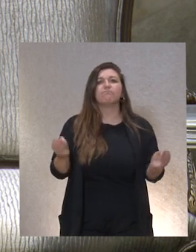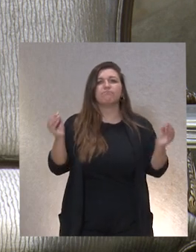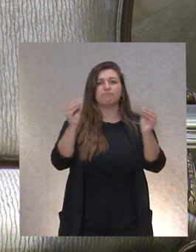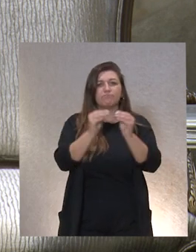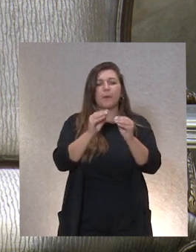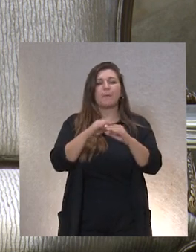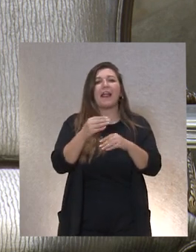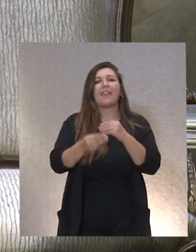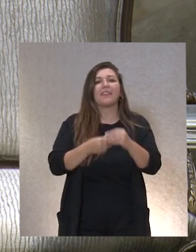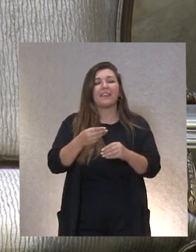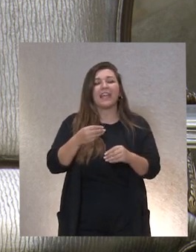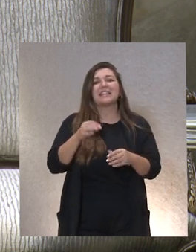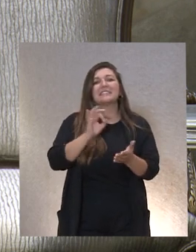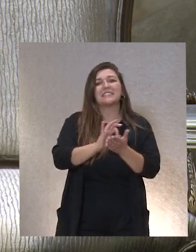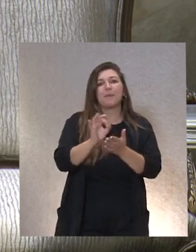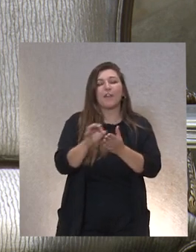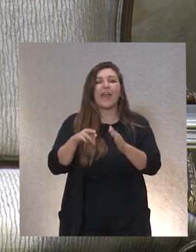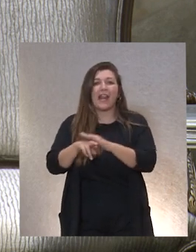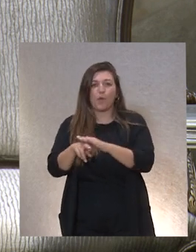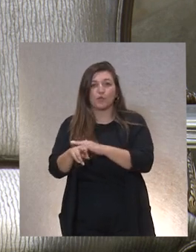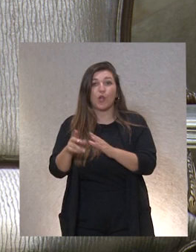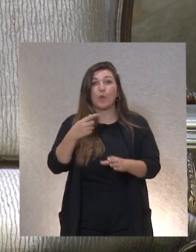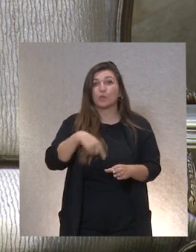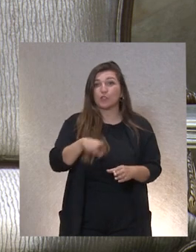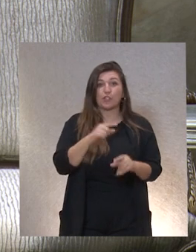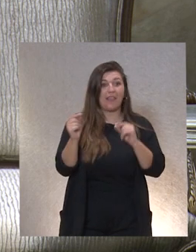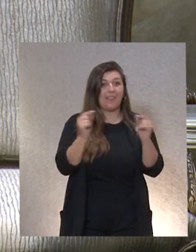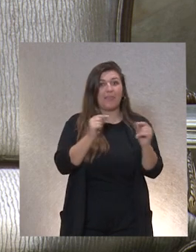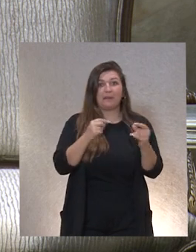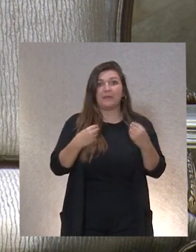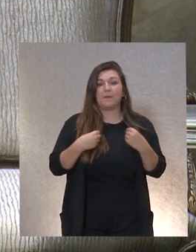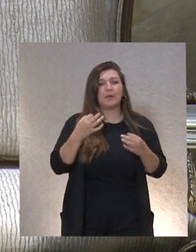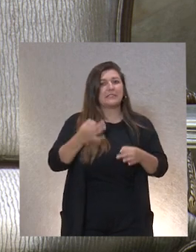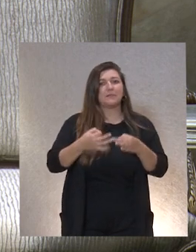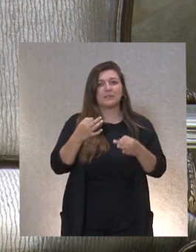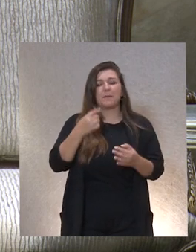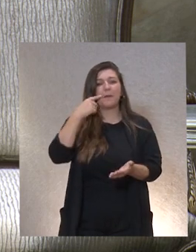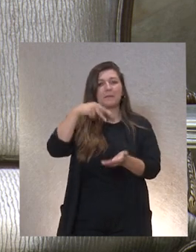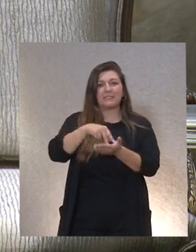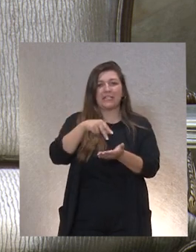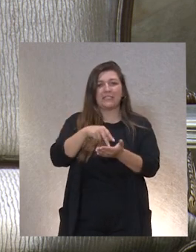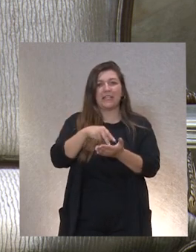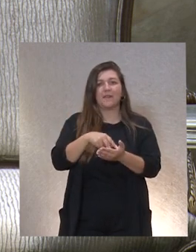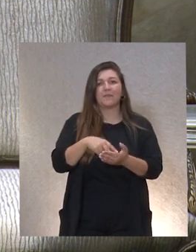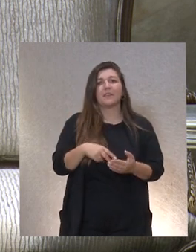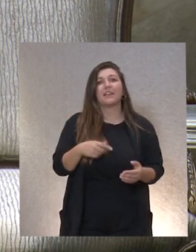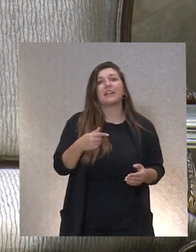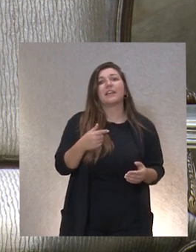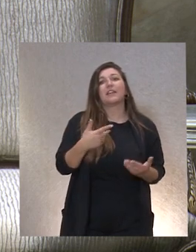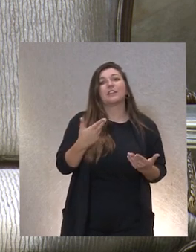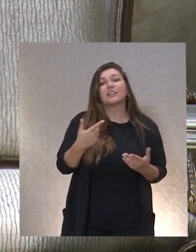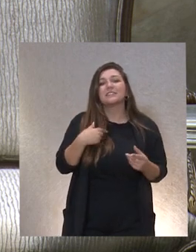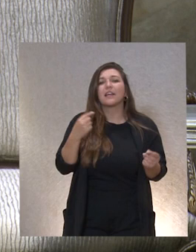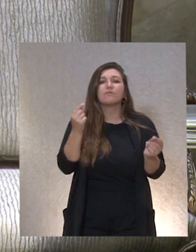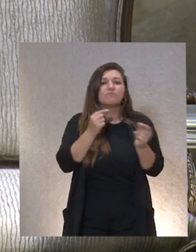recursos. Para ustedes este es un debate vivo siempre presente, al que acuden con la madurez que da la costumbre de reflexionar e